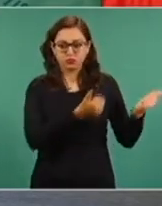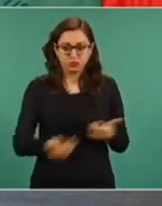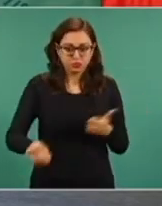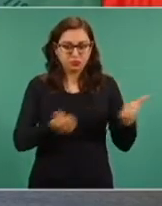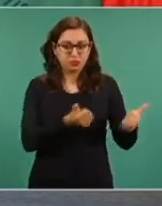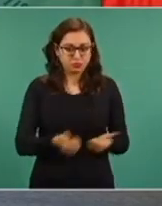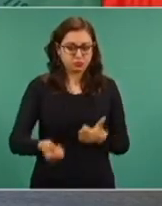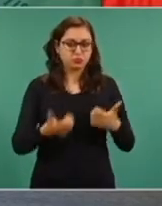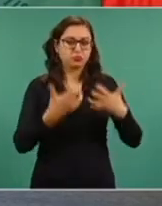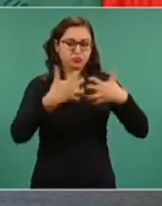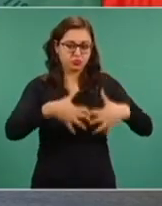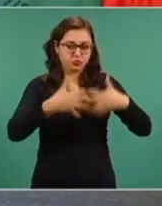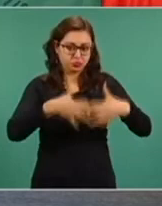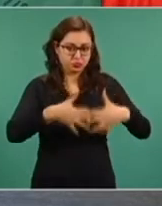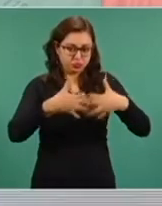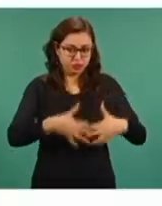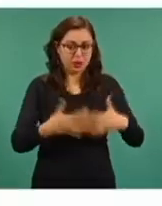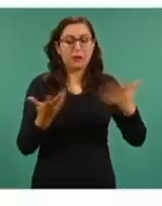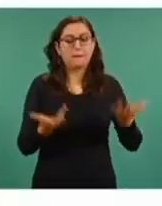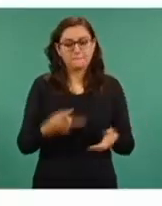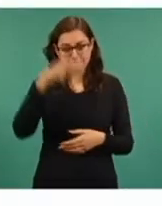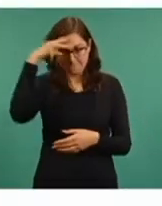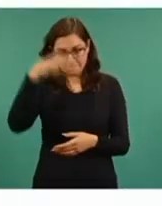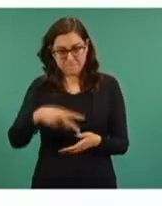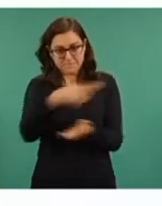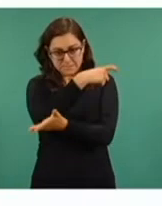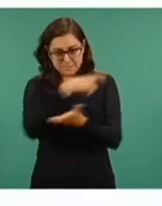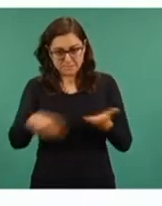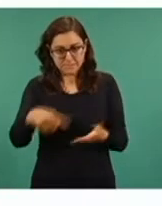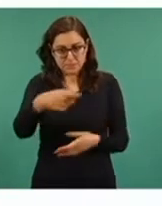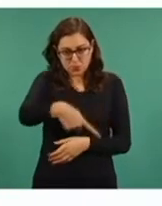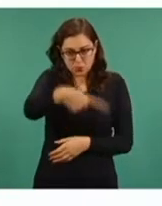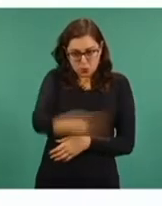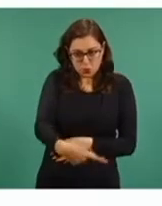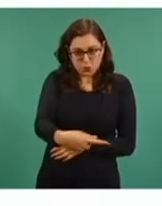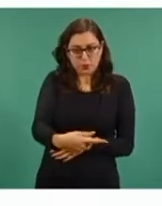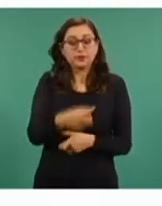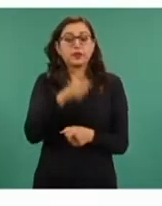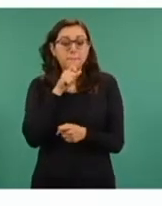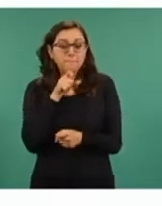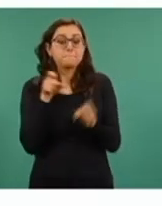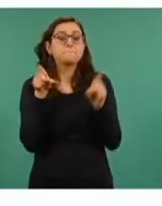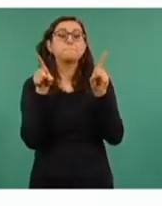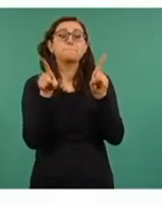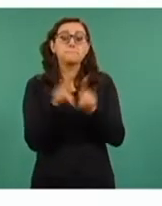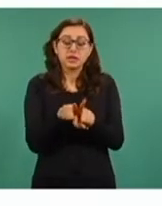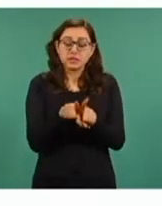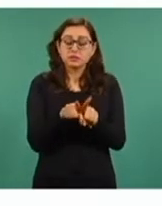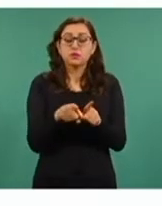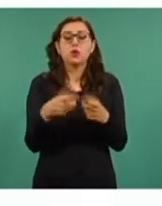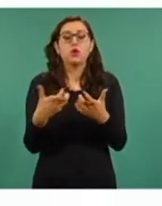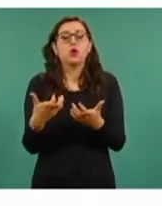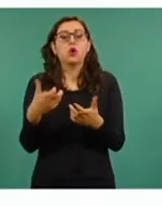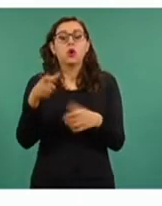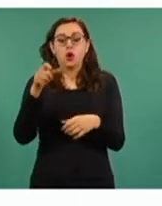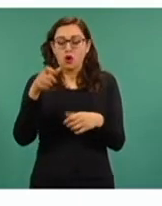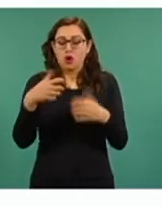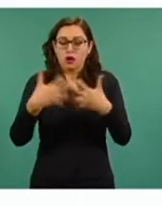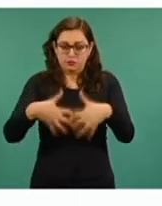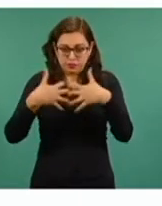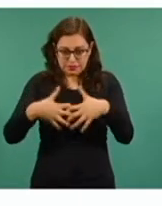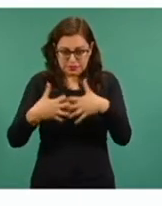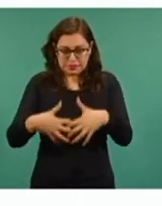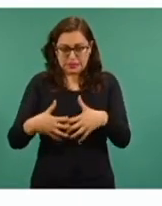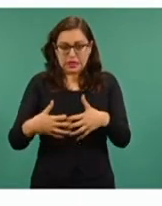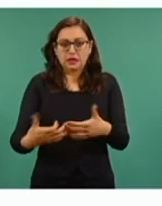que fueron contratados por el gobierno mexicano para México. Y además esta planta mexicana producirá para el mercado